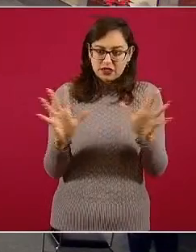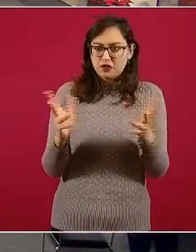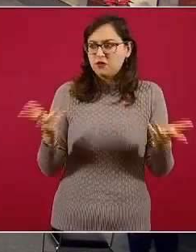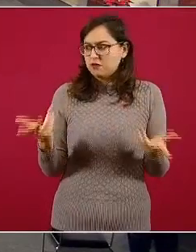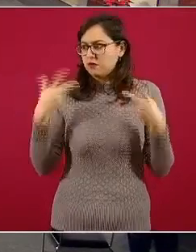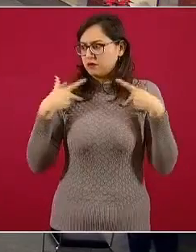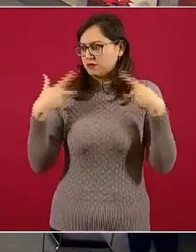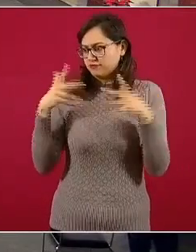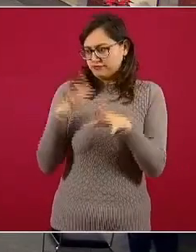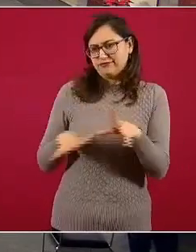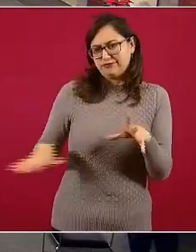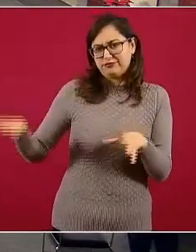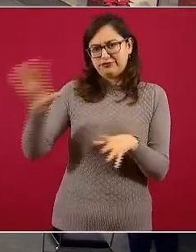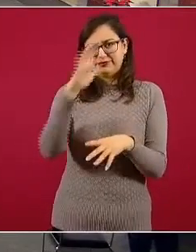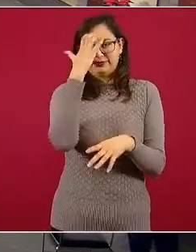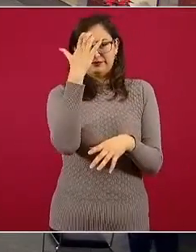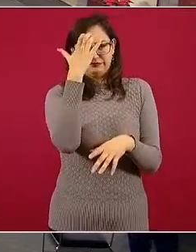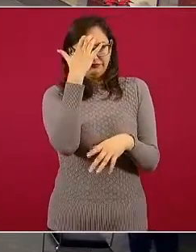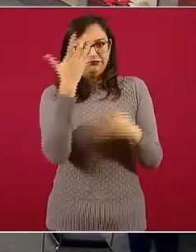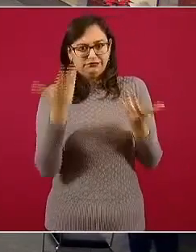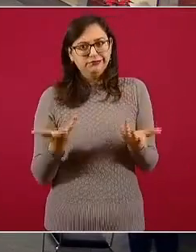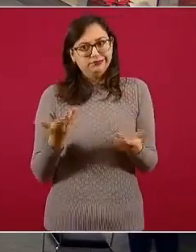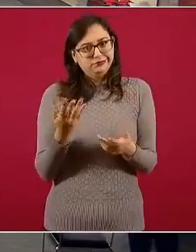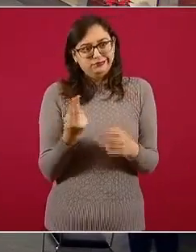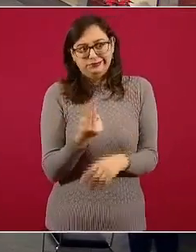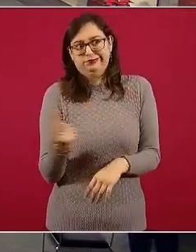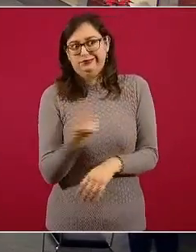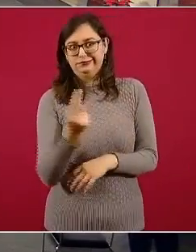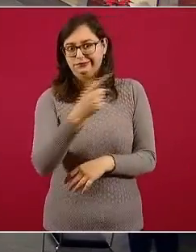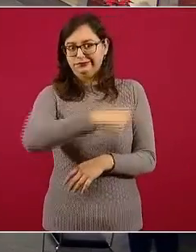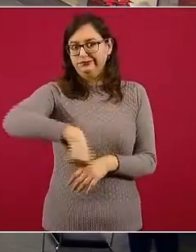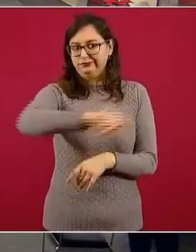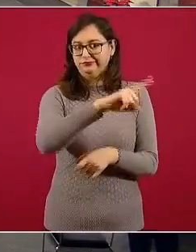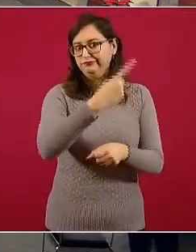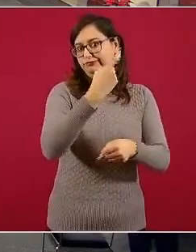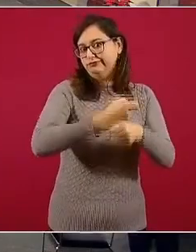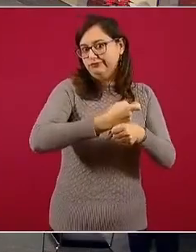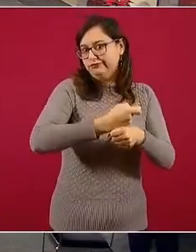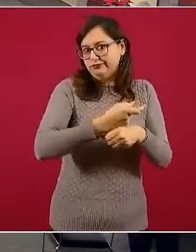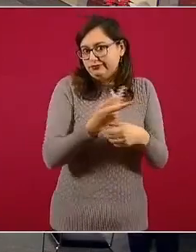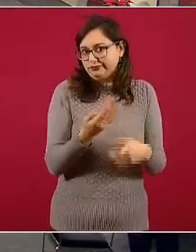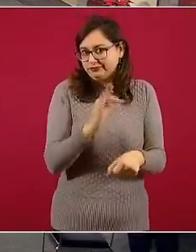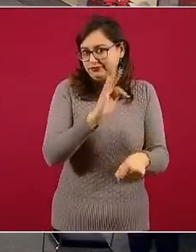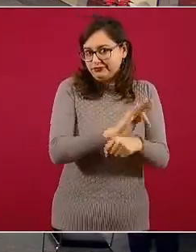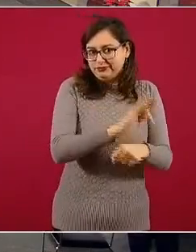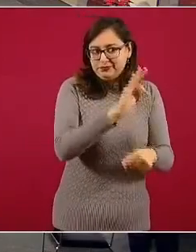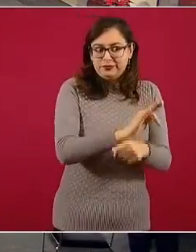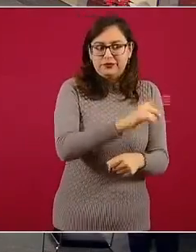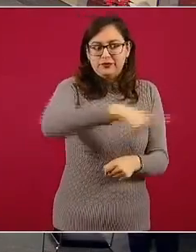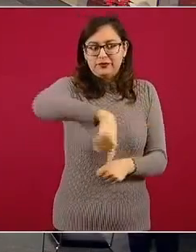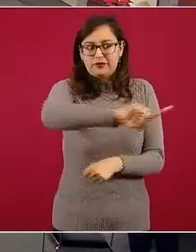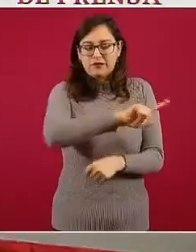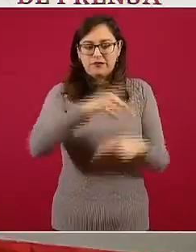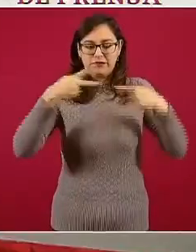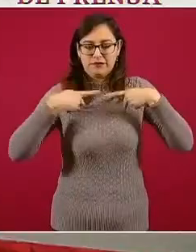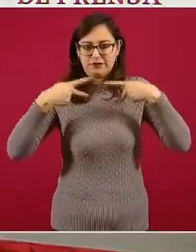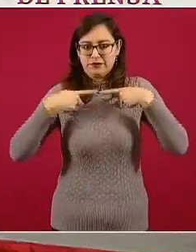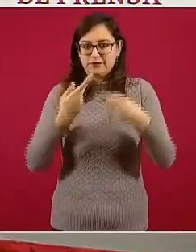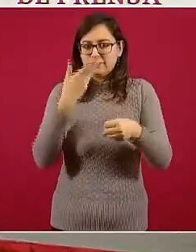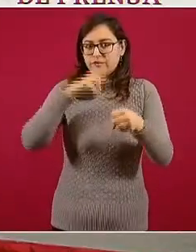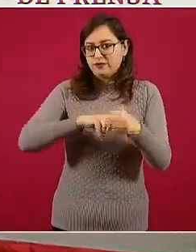la necesidad de protegerlos. Pero también muy importante que la población reconozca y reconozca al personal de salud como estas